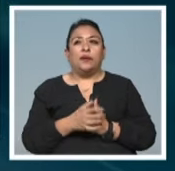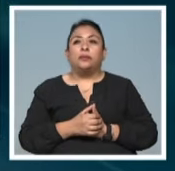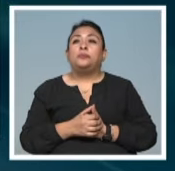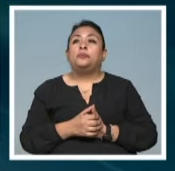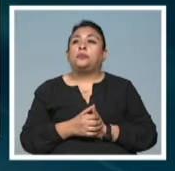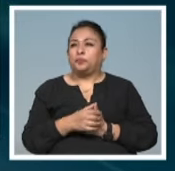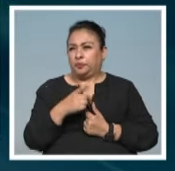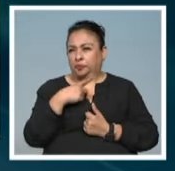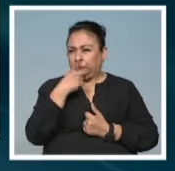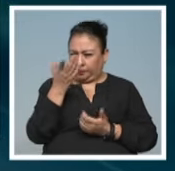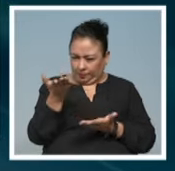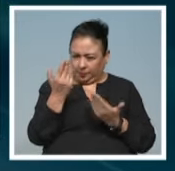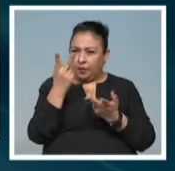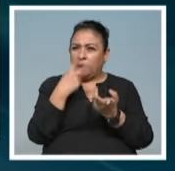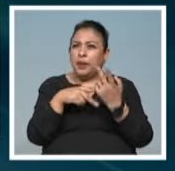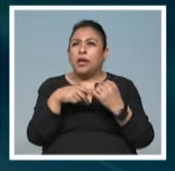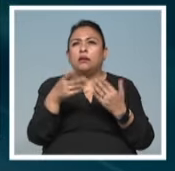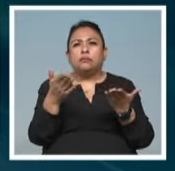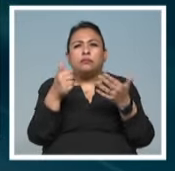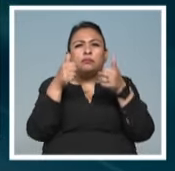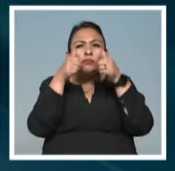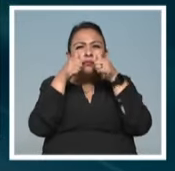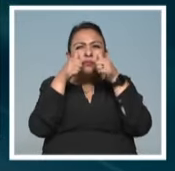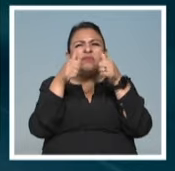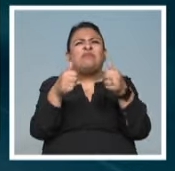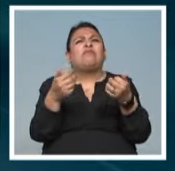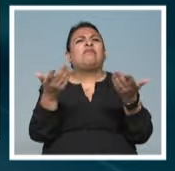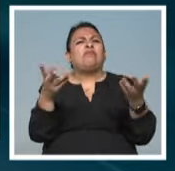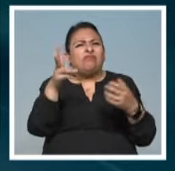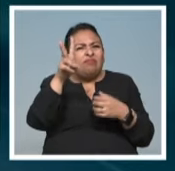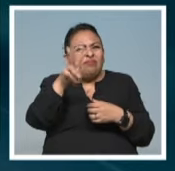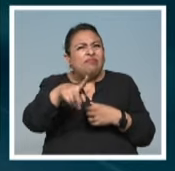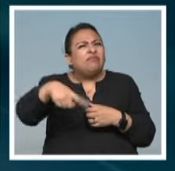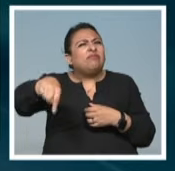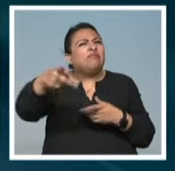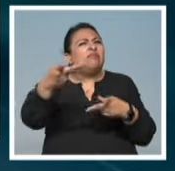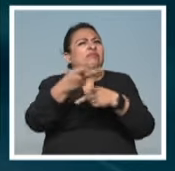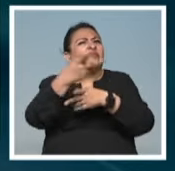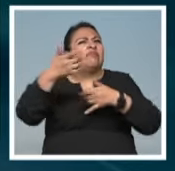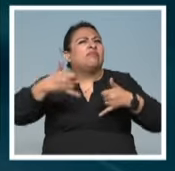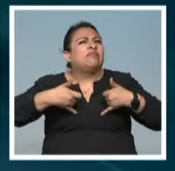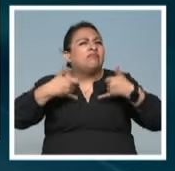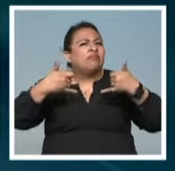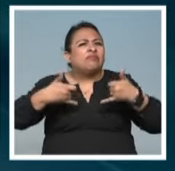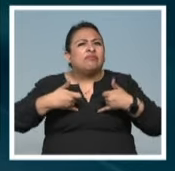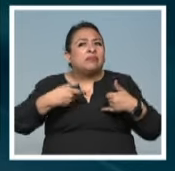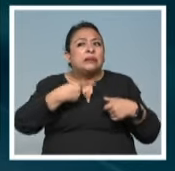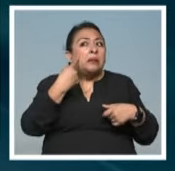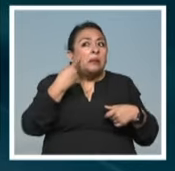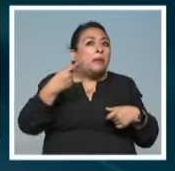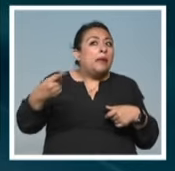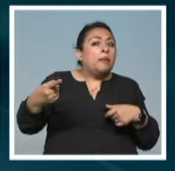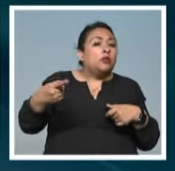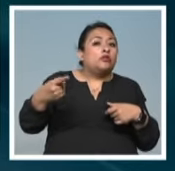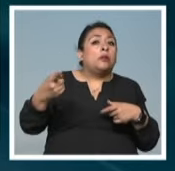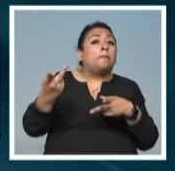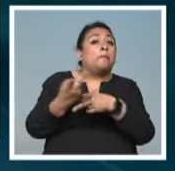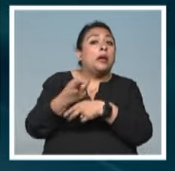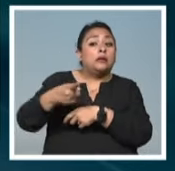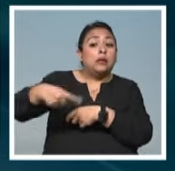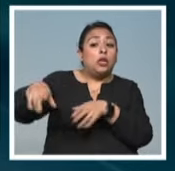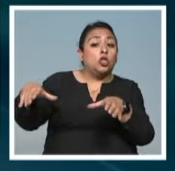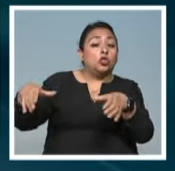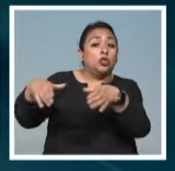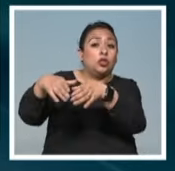Les diría que vengan aquí a escuchar qué es lo que de verdad les sucede a los jóvenes cuando nadie los ve, qué pasa cuando están